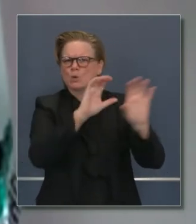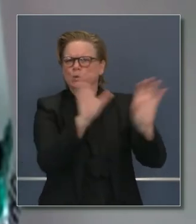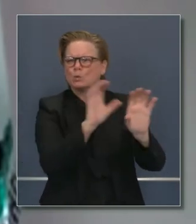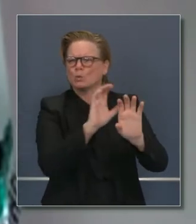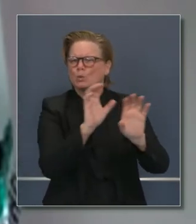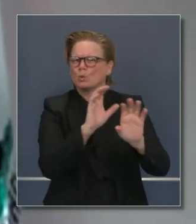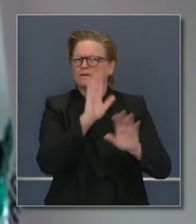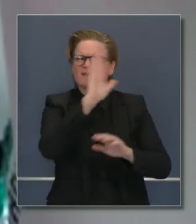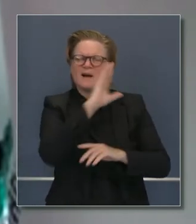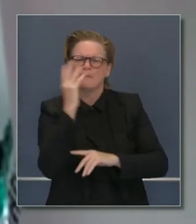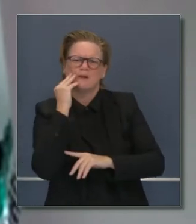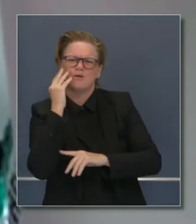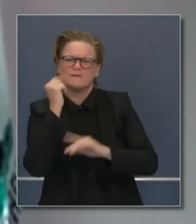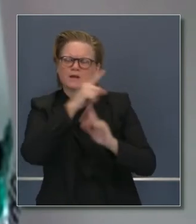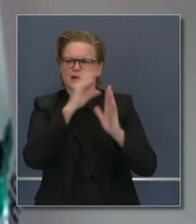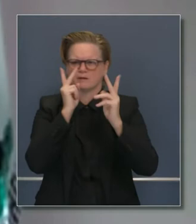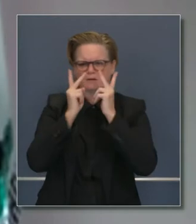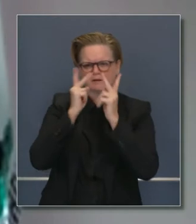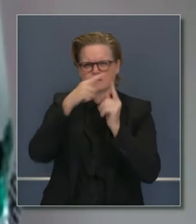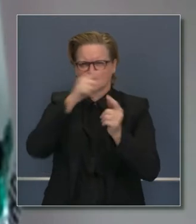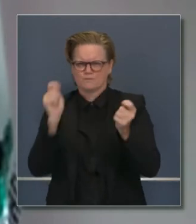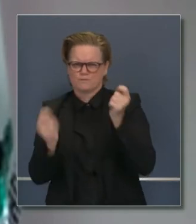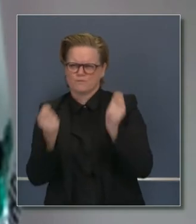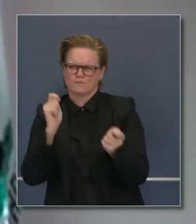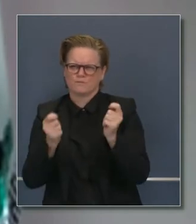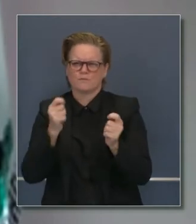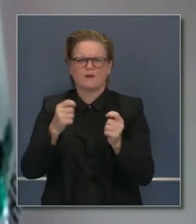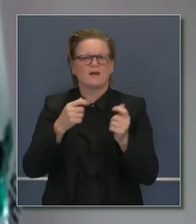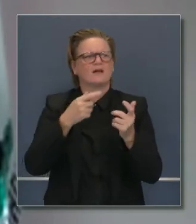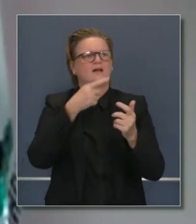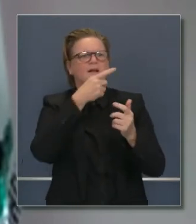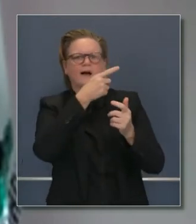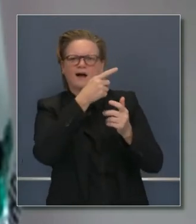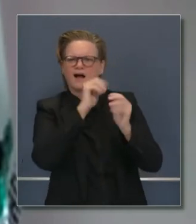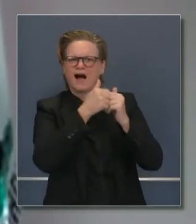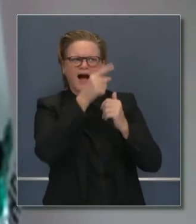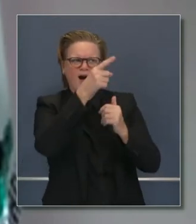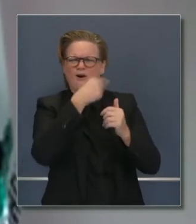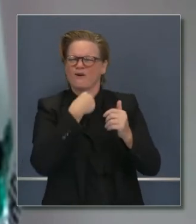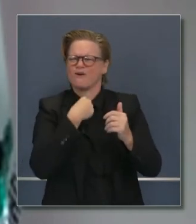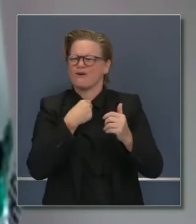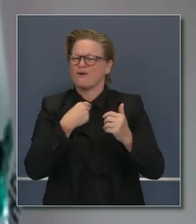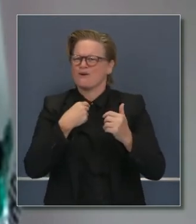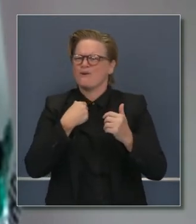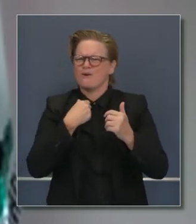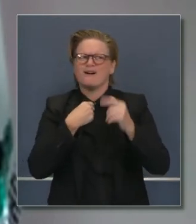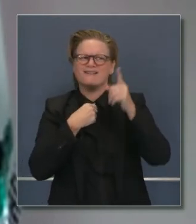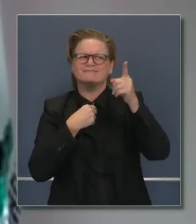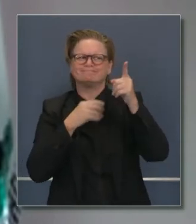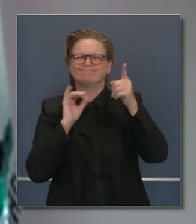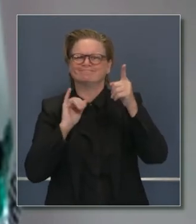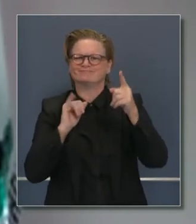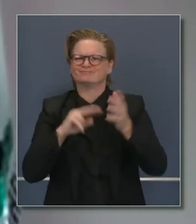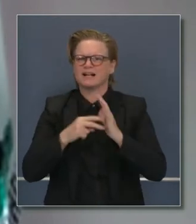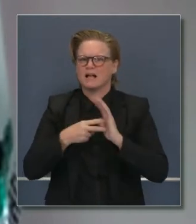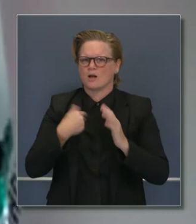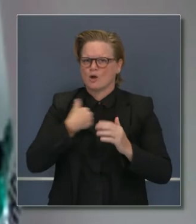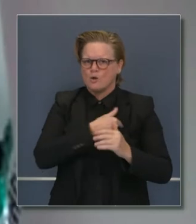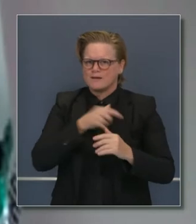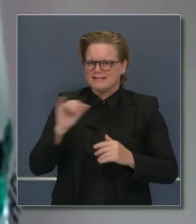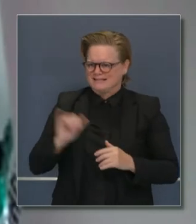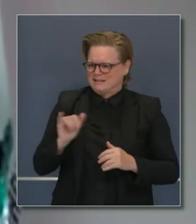tenido sus propias experiencias aumentando restricciones poco a poco, desplazándose a restricciones